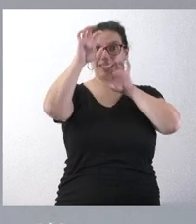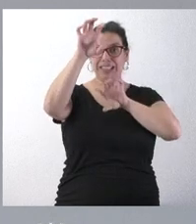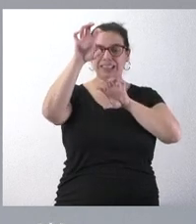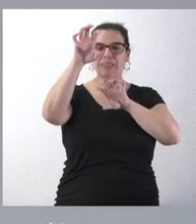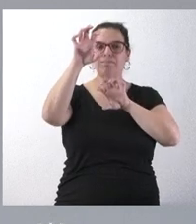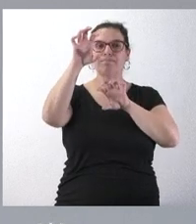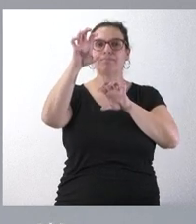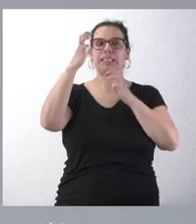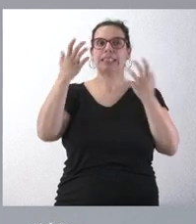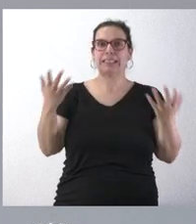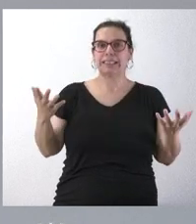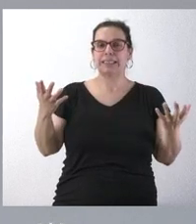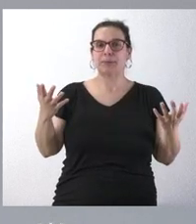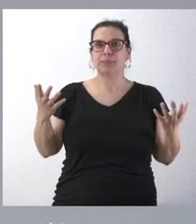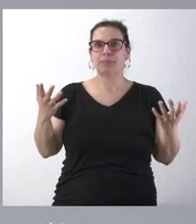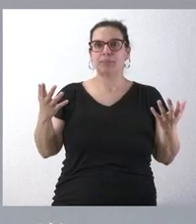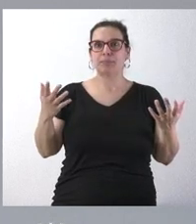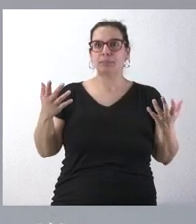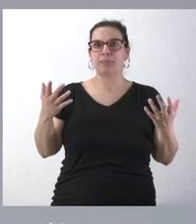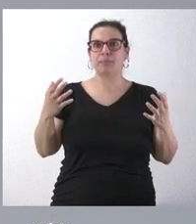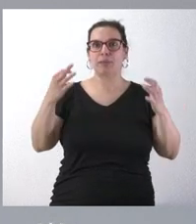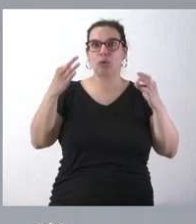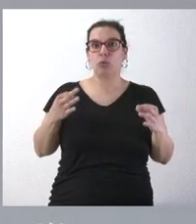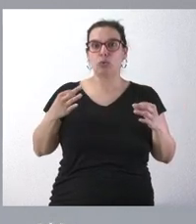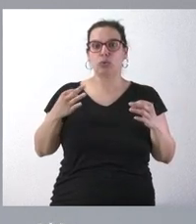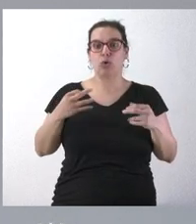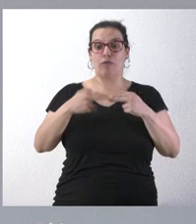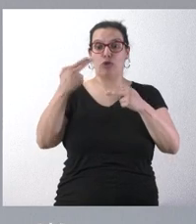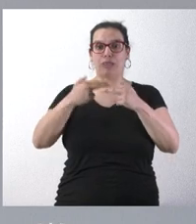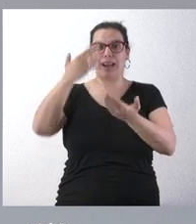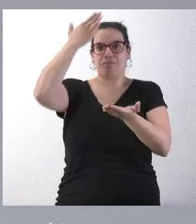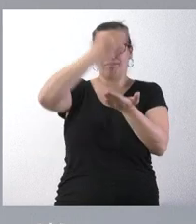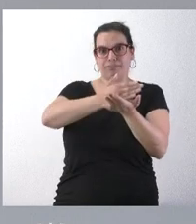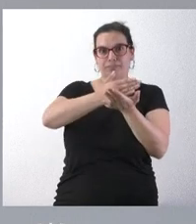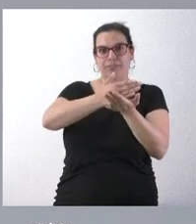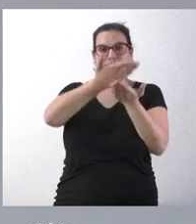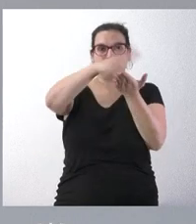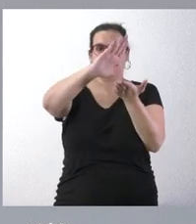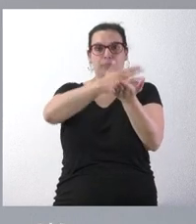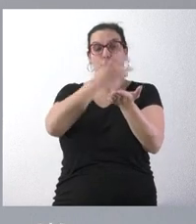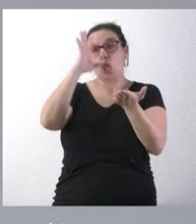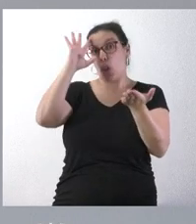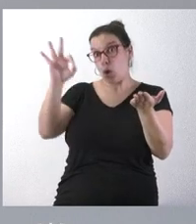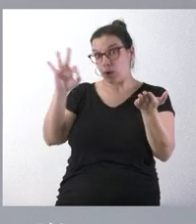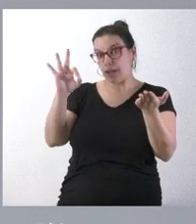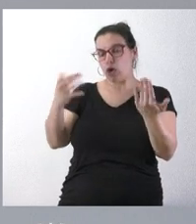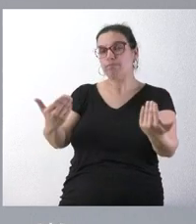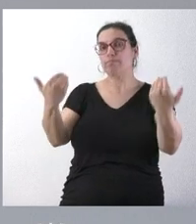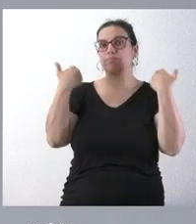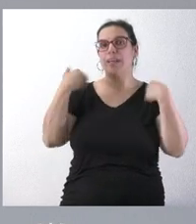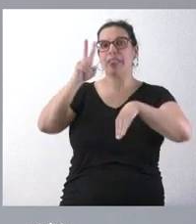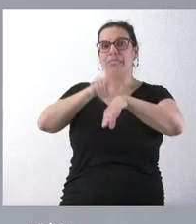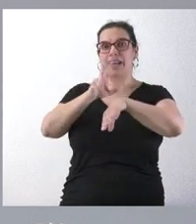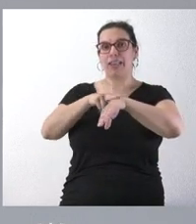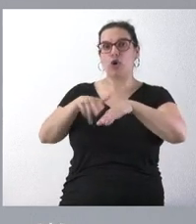por lo tanto, en un límite interautonómico, lo lógico es que la delegación del Gobierno de Castilla y